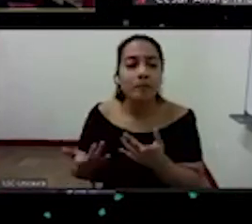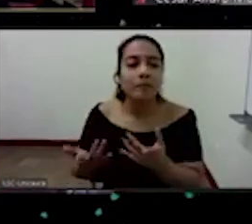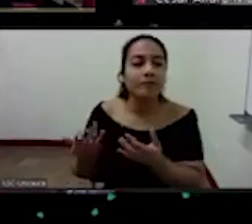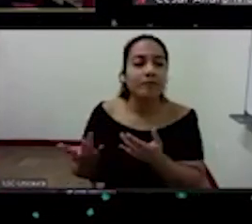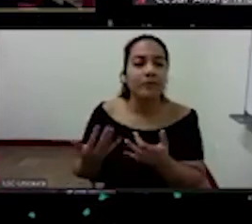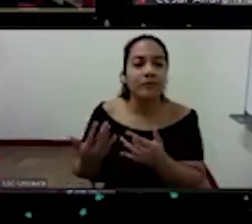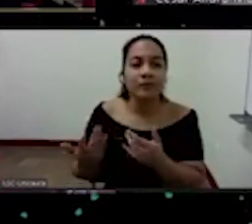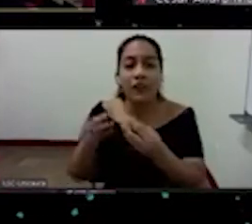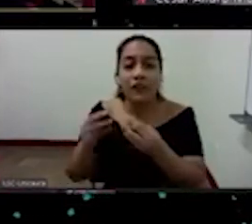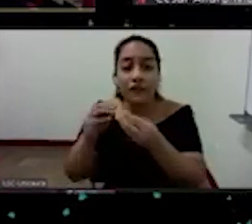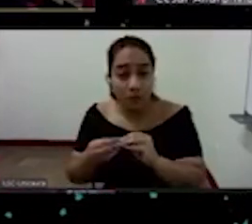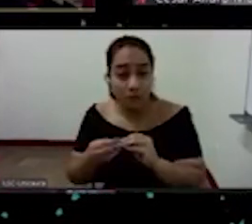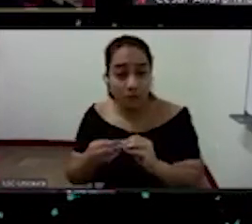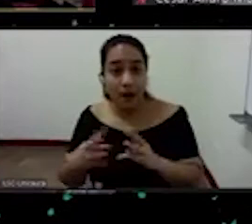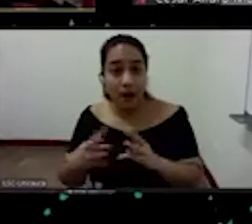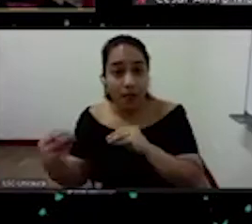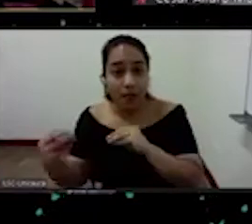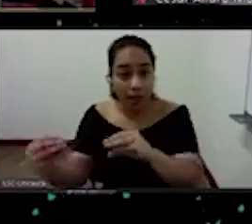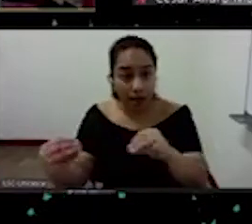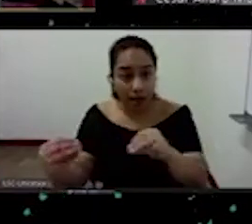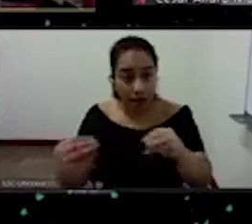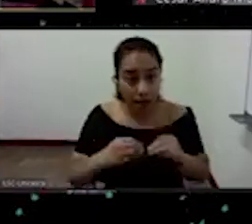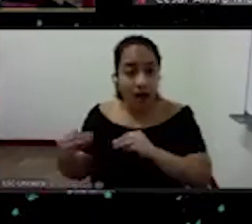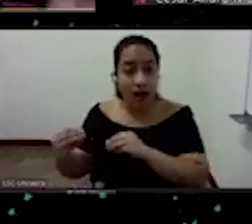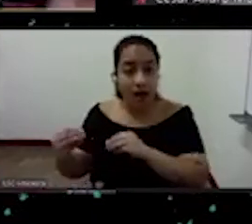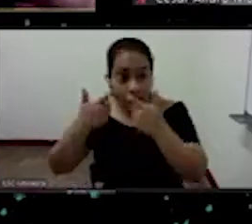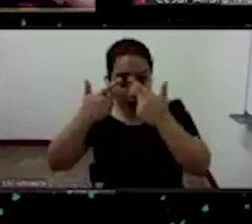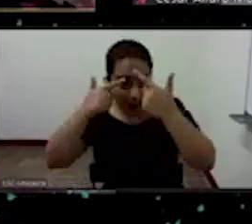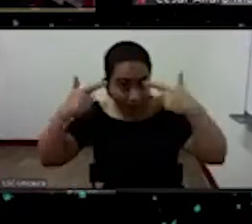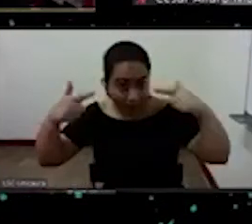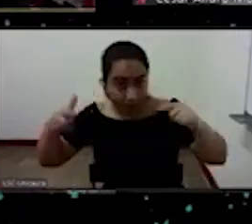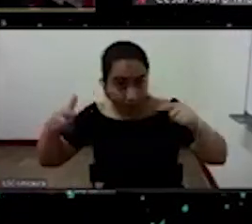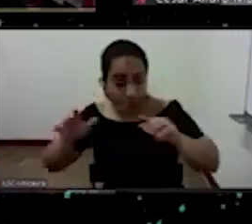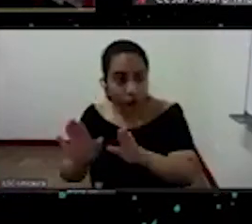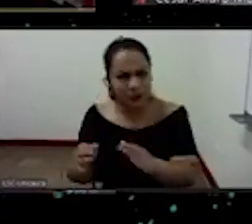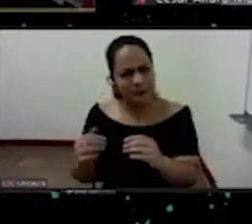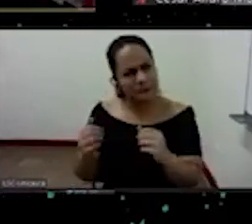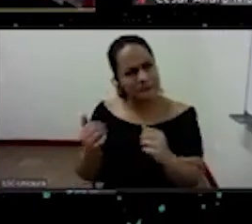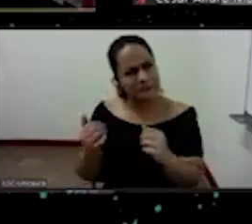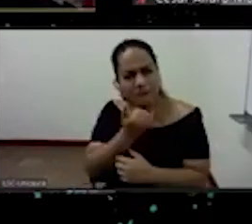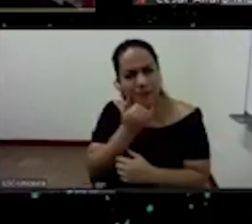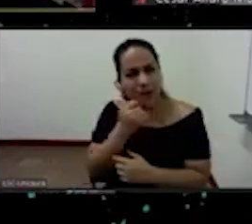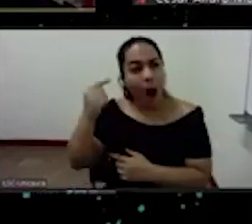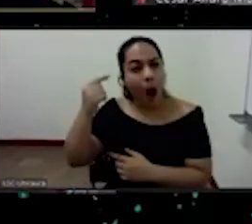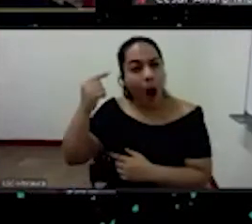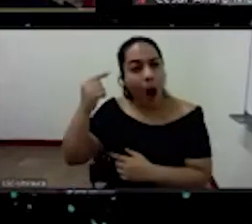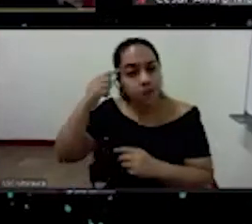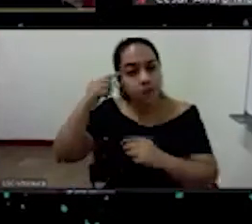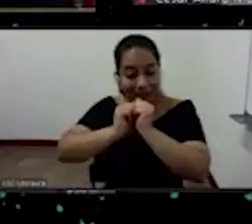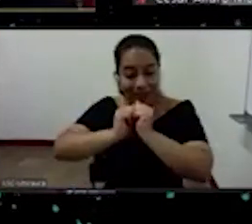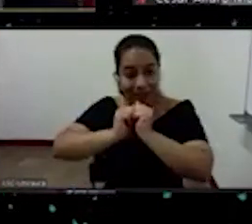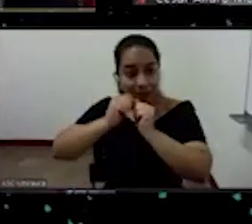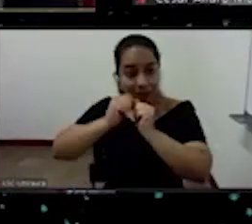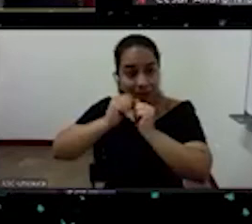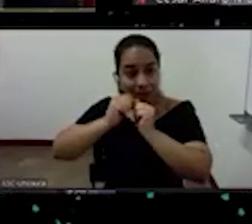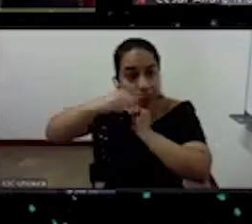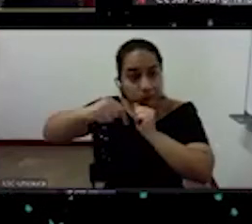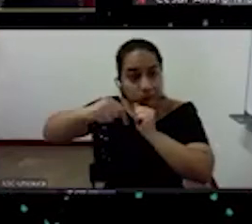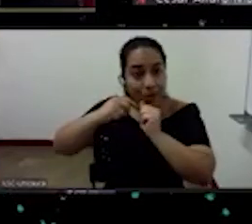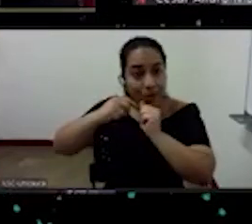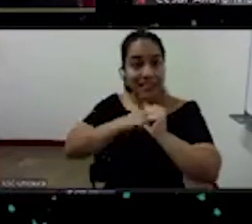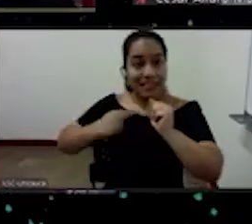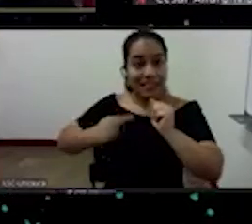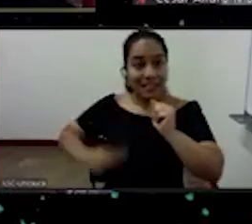habla del lenguaje fónico entonces el cerebro chino es marcado dos veces